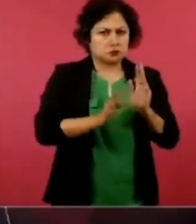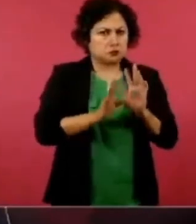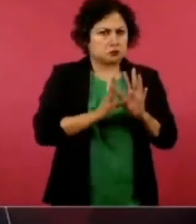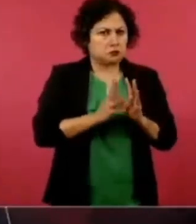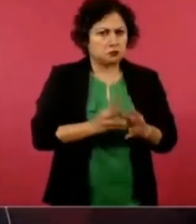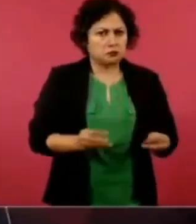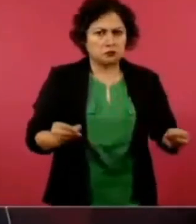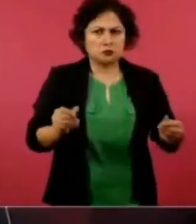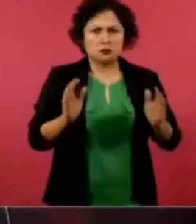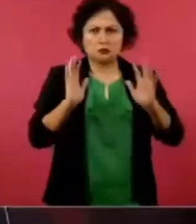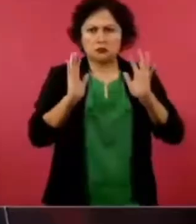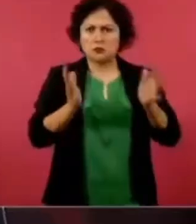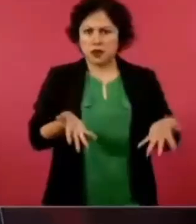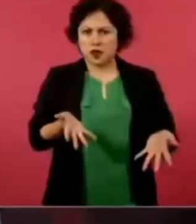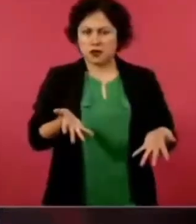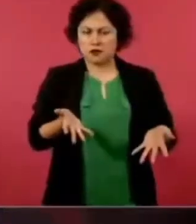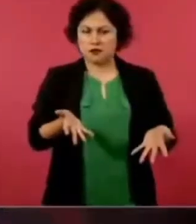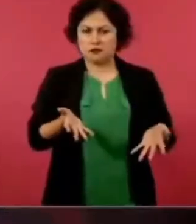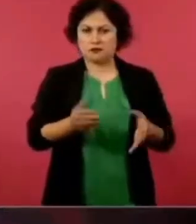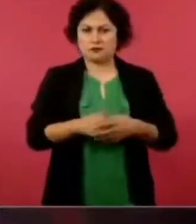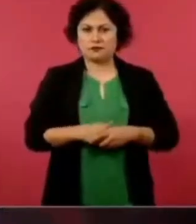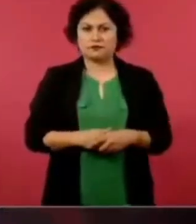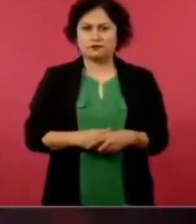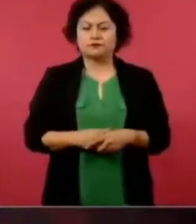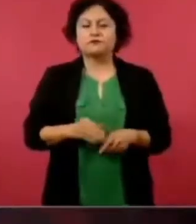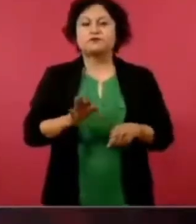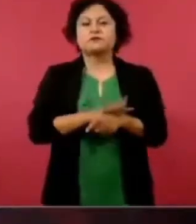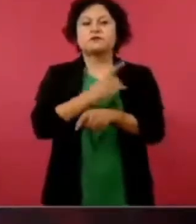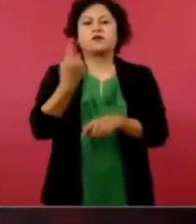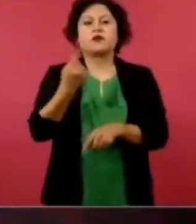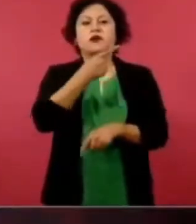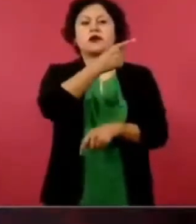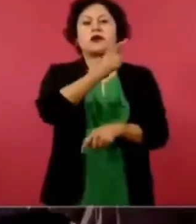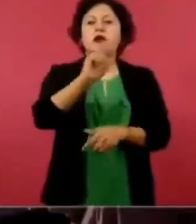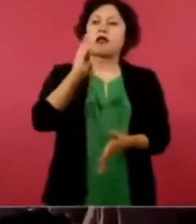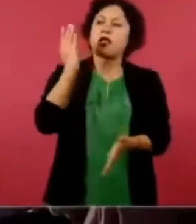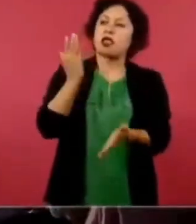detuvieran la exportación.